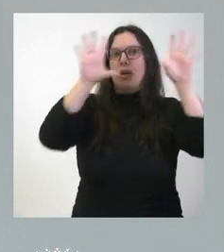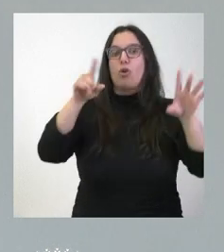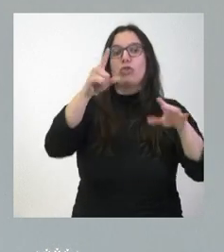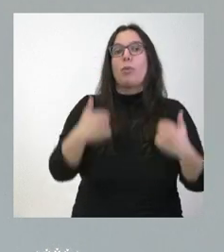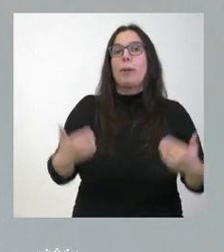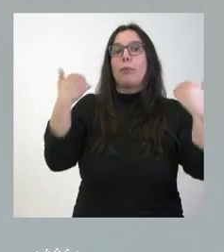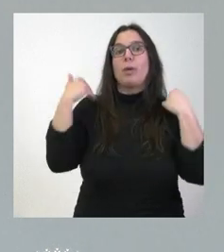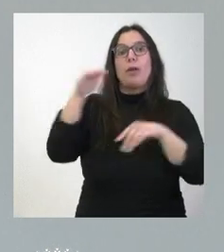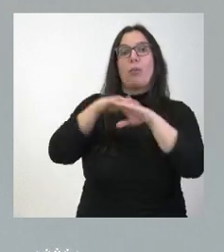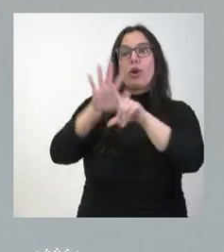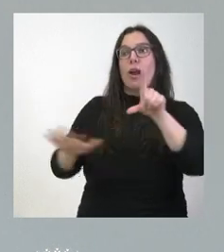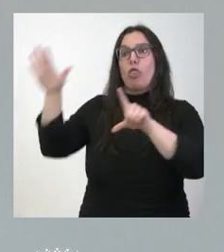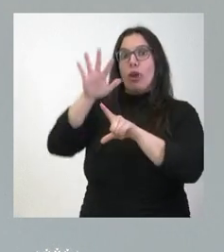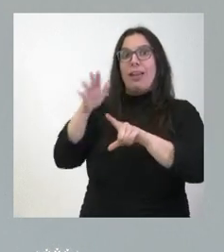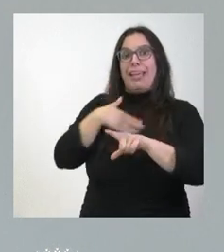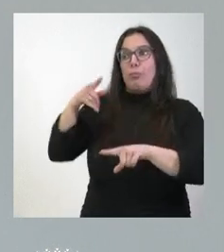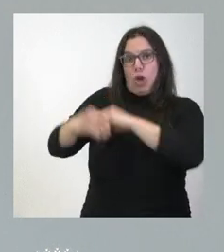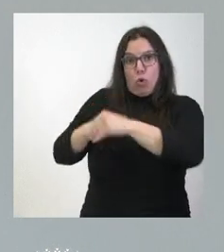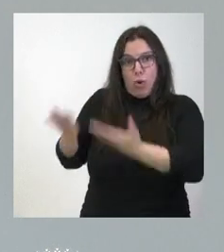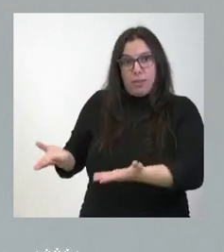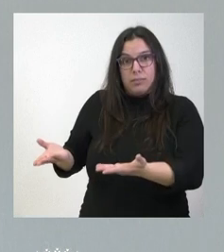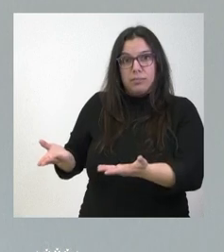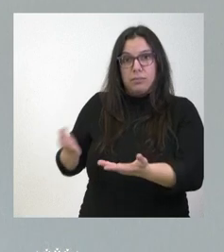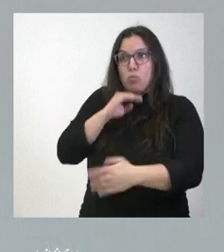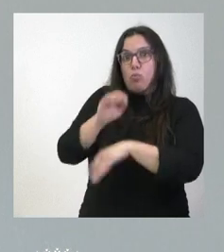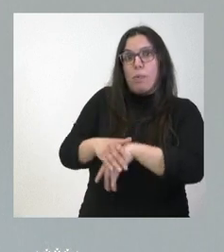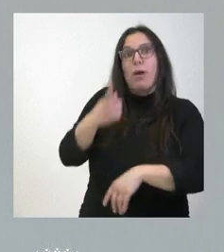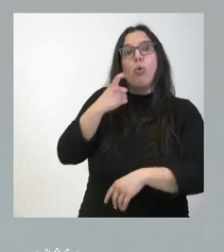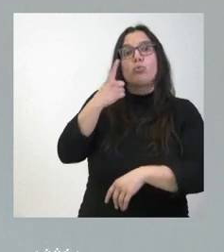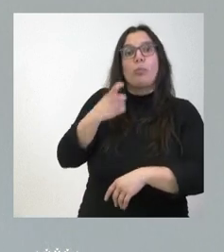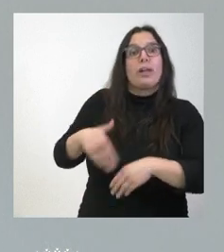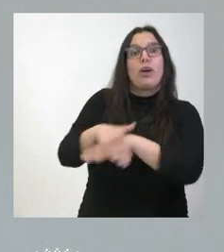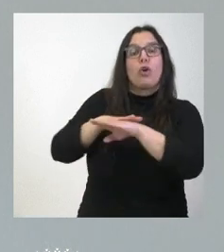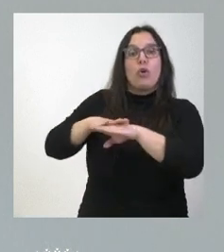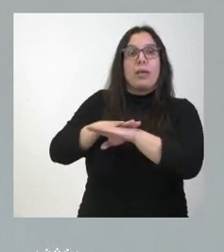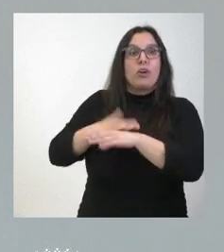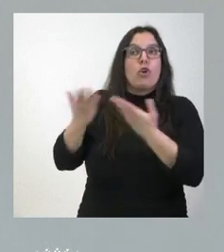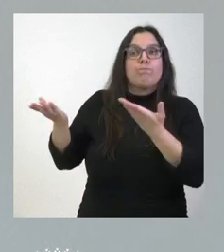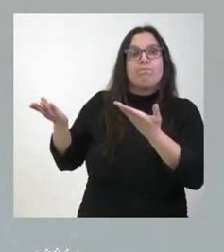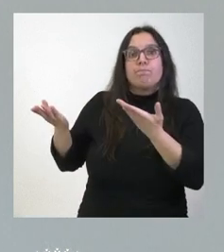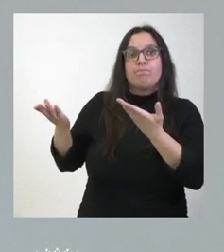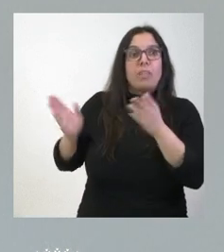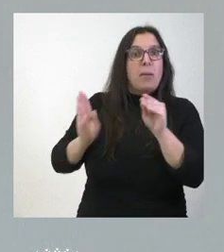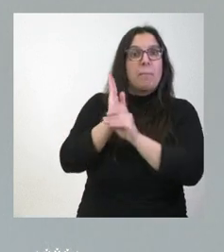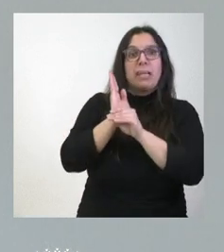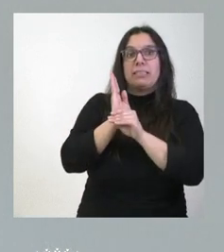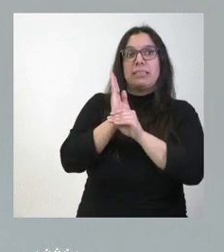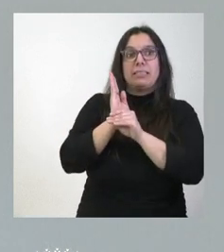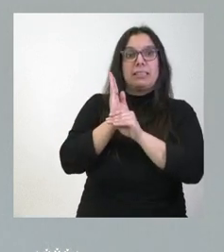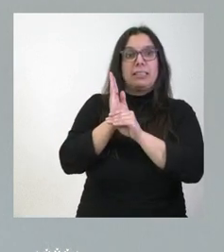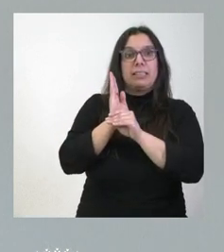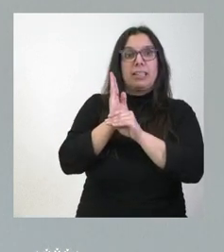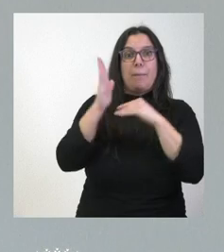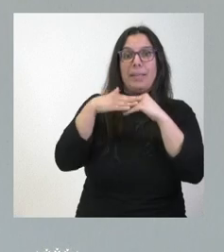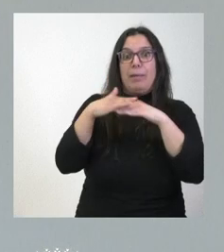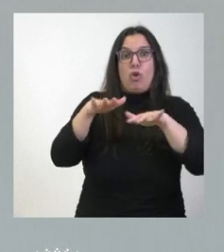y lo que le pedimos al Gobierno es que lo ejerza y que estamos acostumbrados a que un Gobierno que no solamente no invierte lo que tiene que invertir en